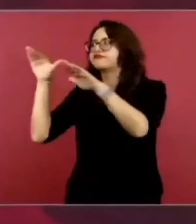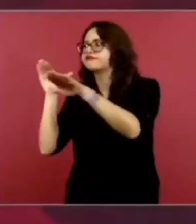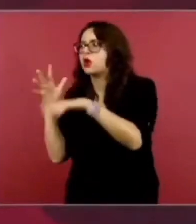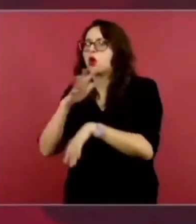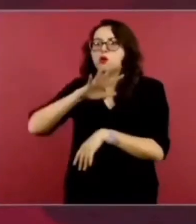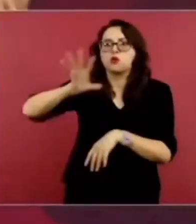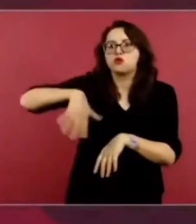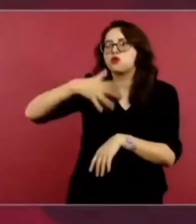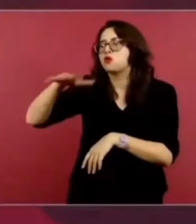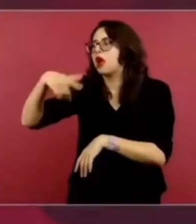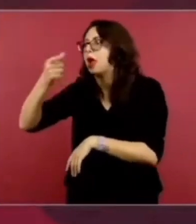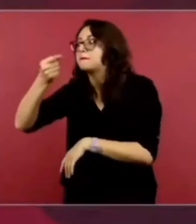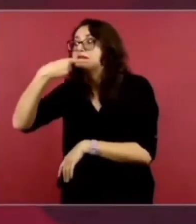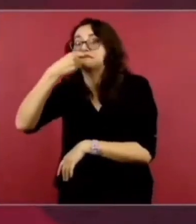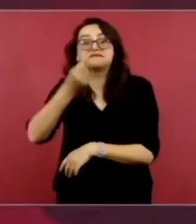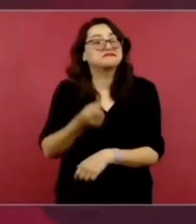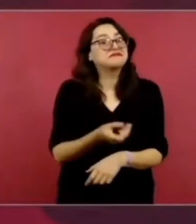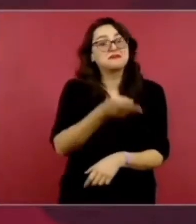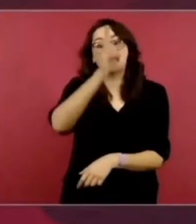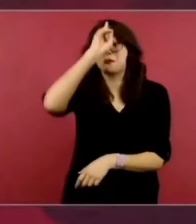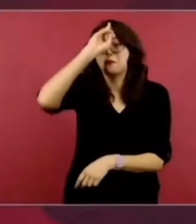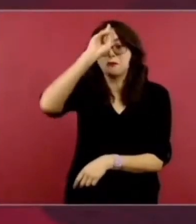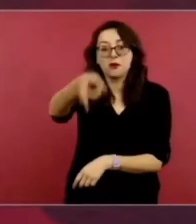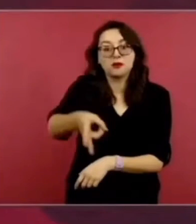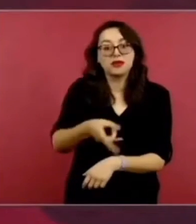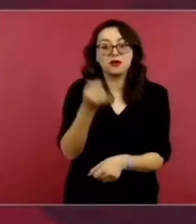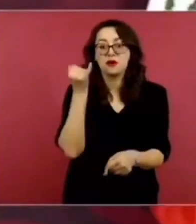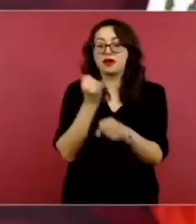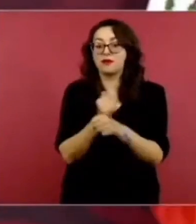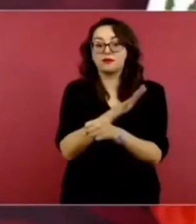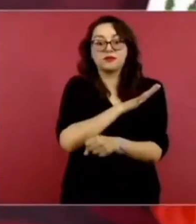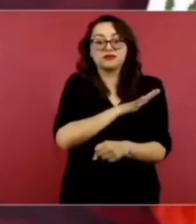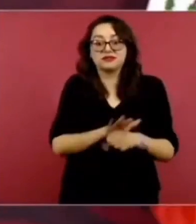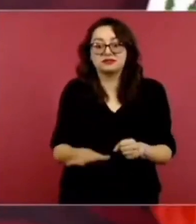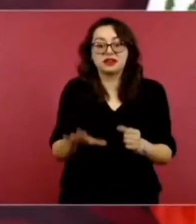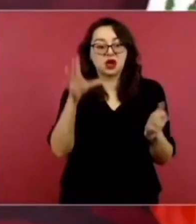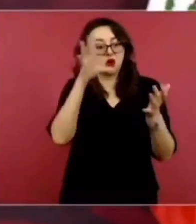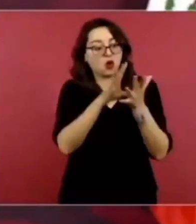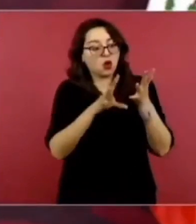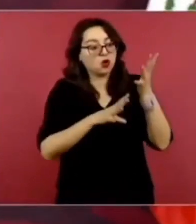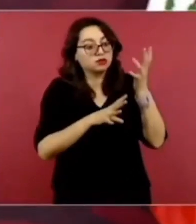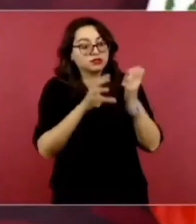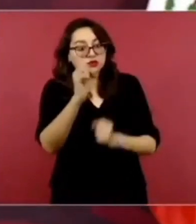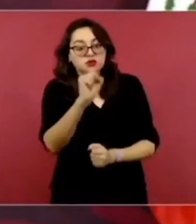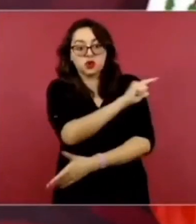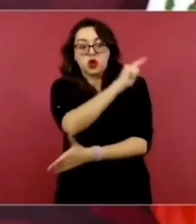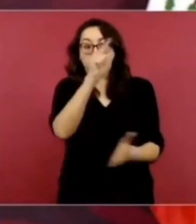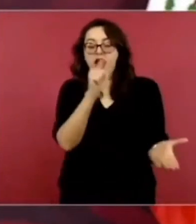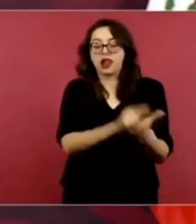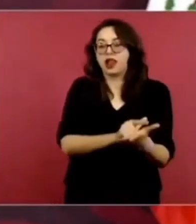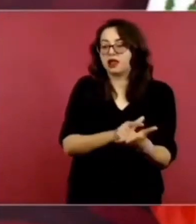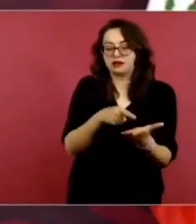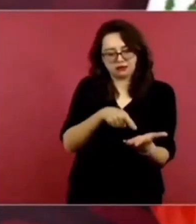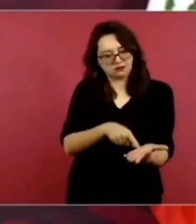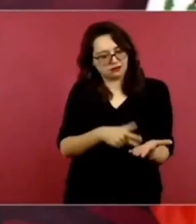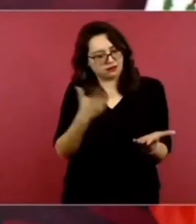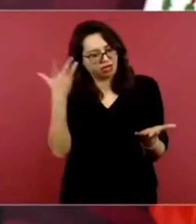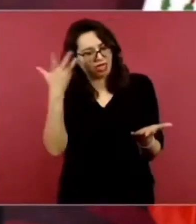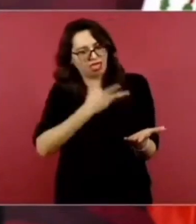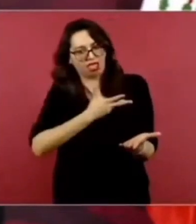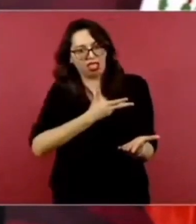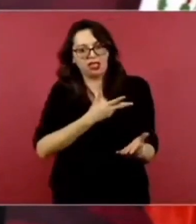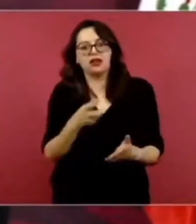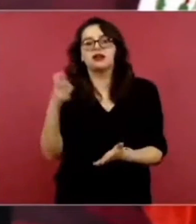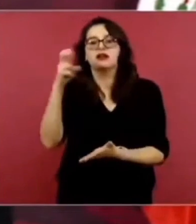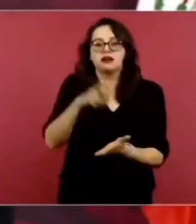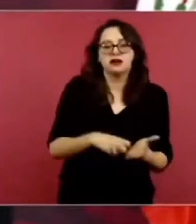No lo permitían las leyes. Tuvimos que llevar a cabo reformas legales para poder comprar